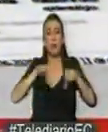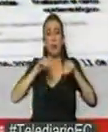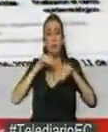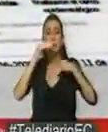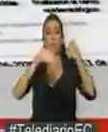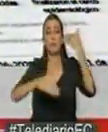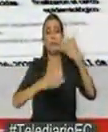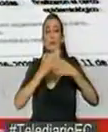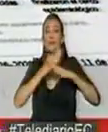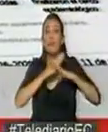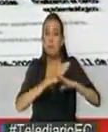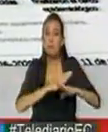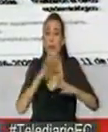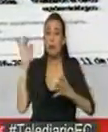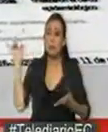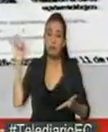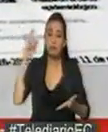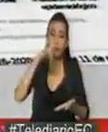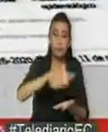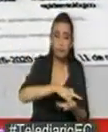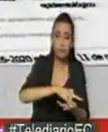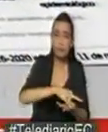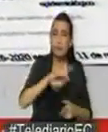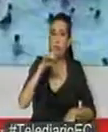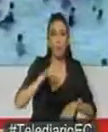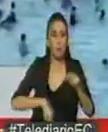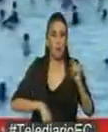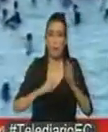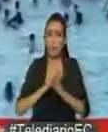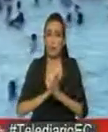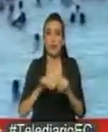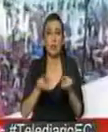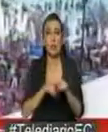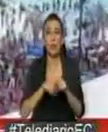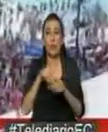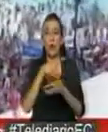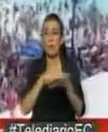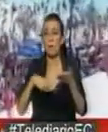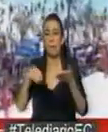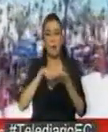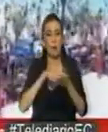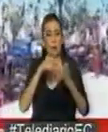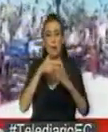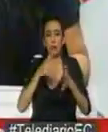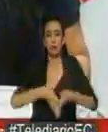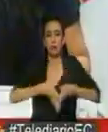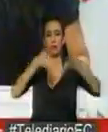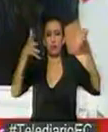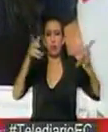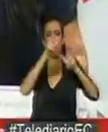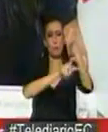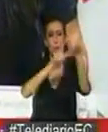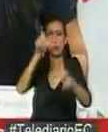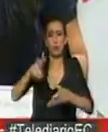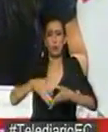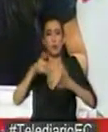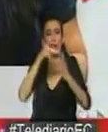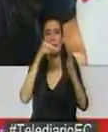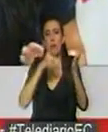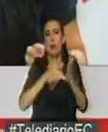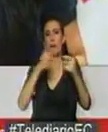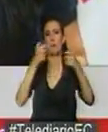como la restricción de vuelos internacionales que lleguen a Ecuador y la previsión de eventos públicos masivos. Es el momento en que